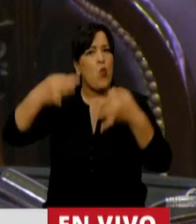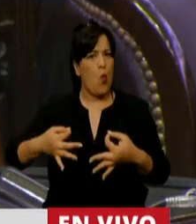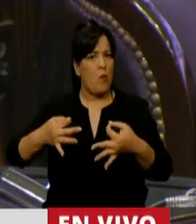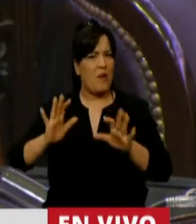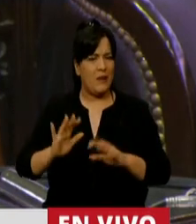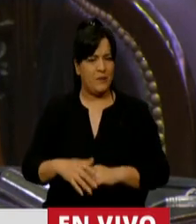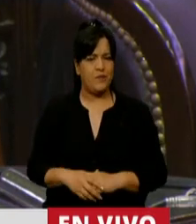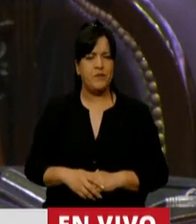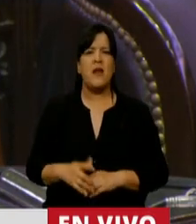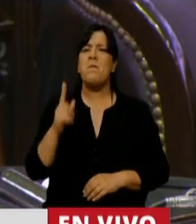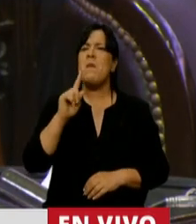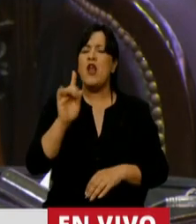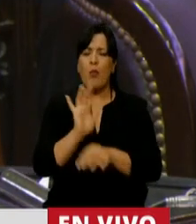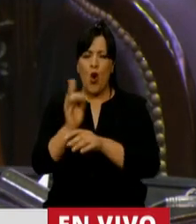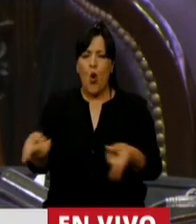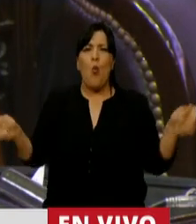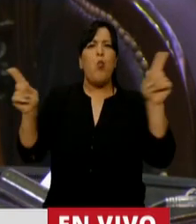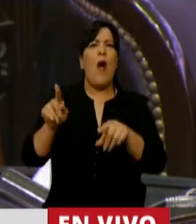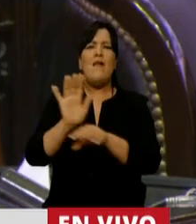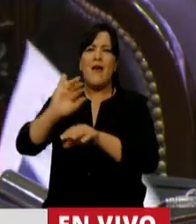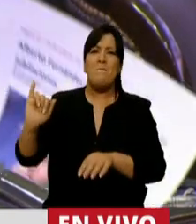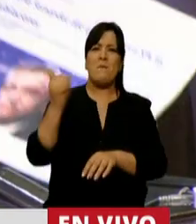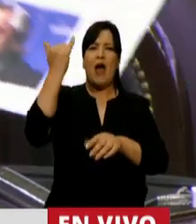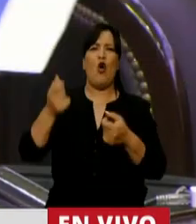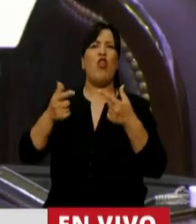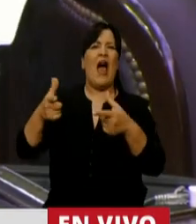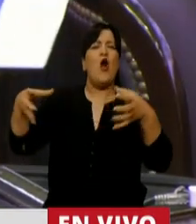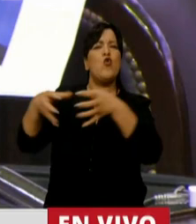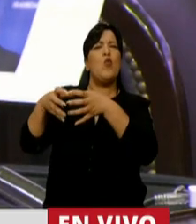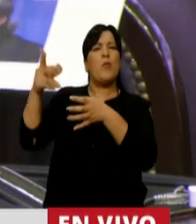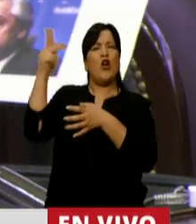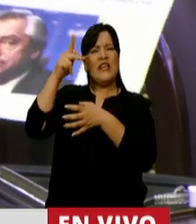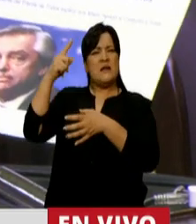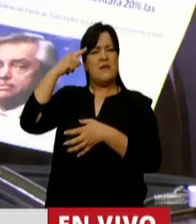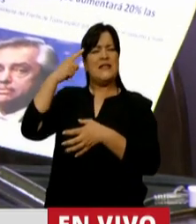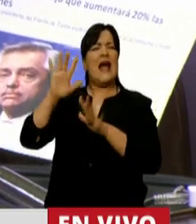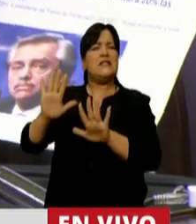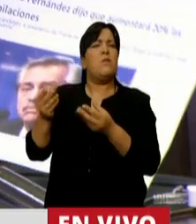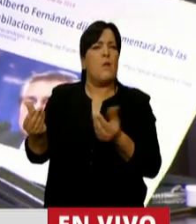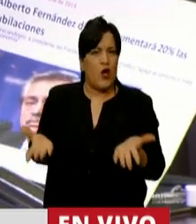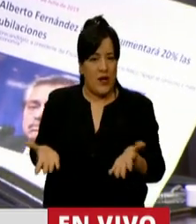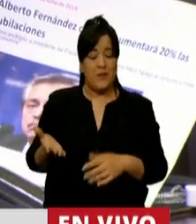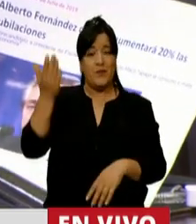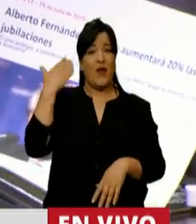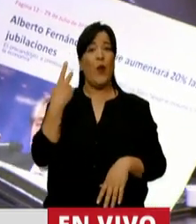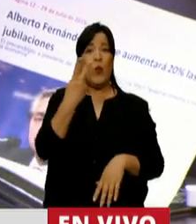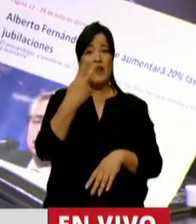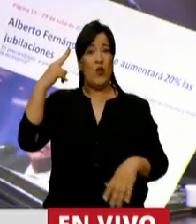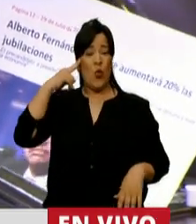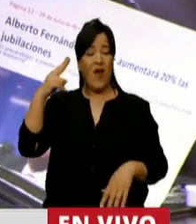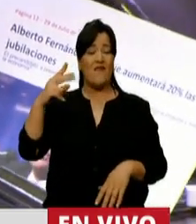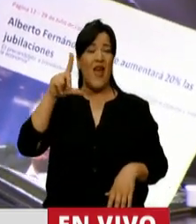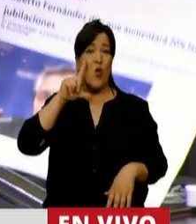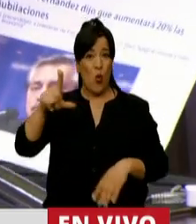Pero, ¿qué es volver mejores para el kirchnerismo? El 29 de julio, en plena campaña, el